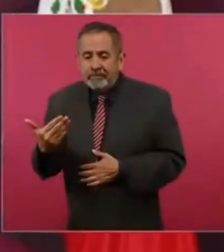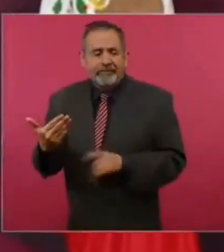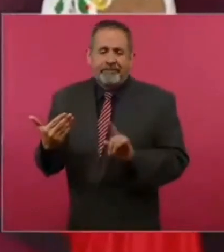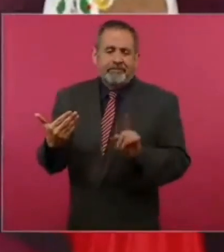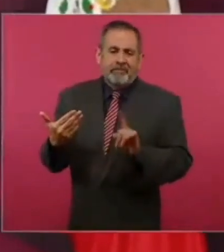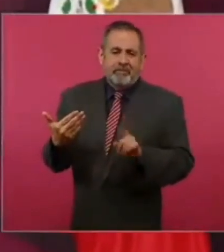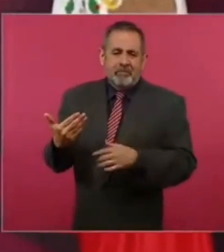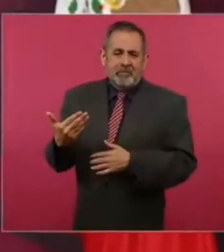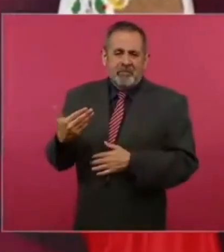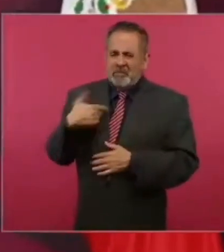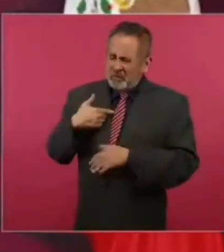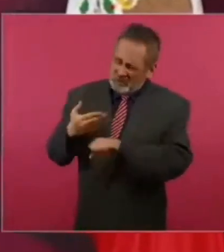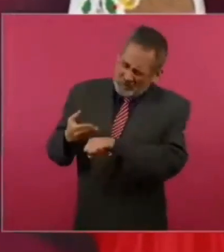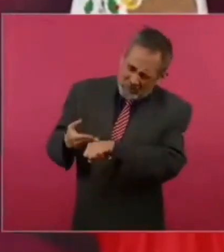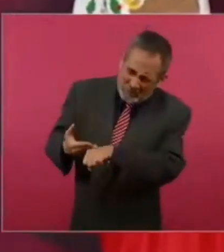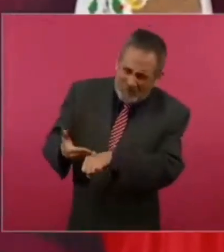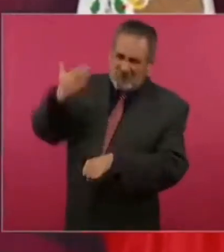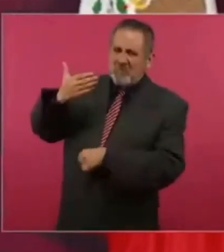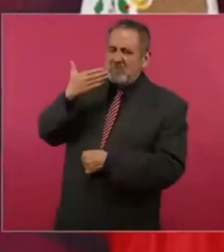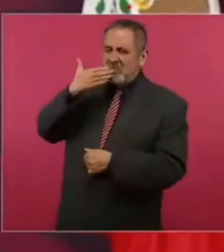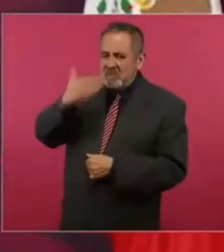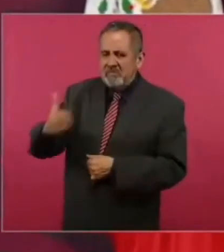Vamos requete bien.